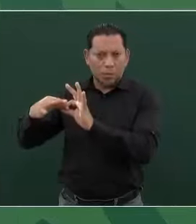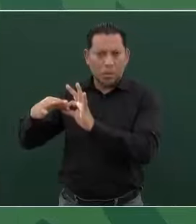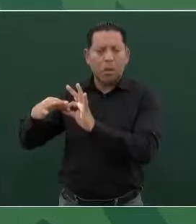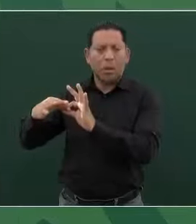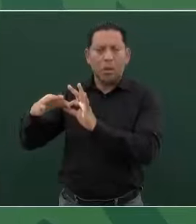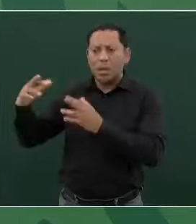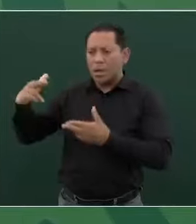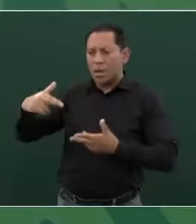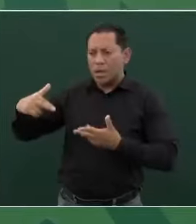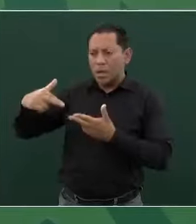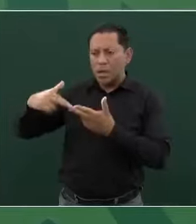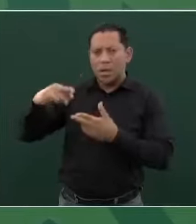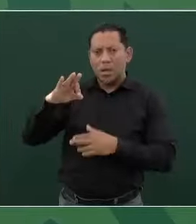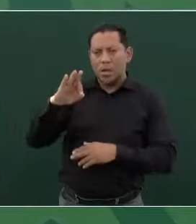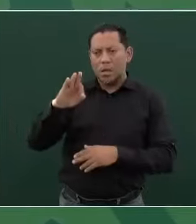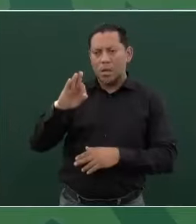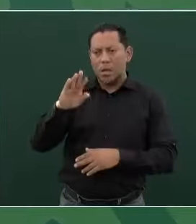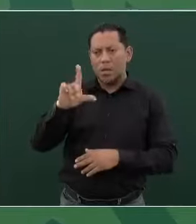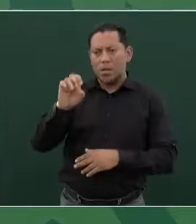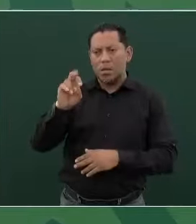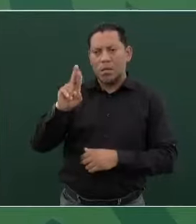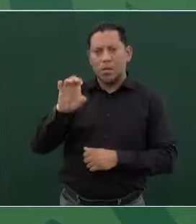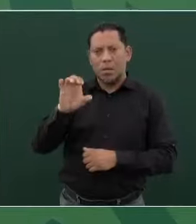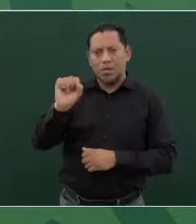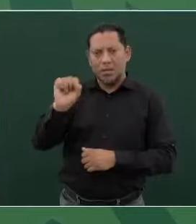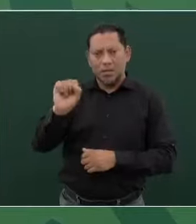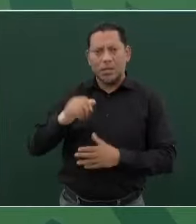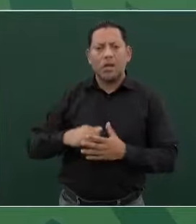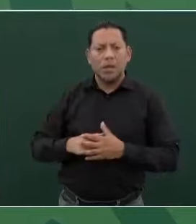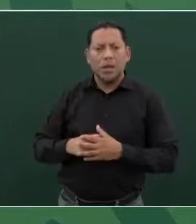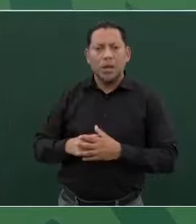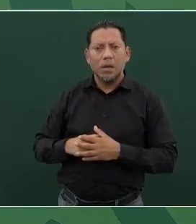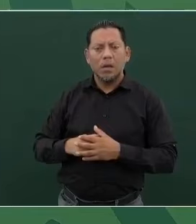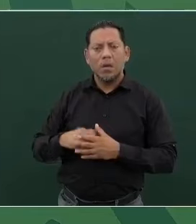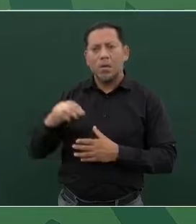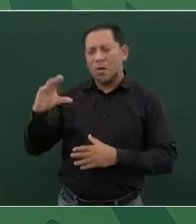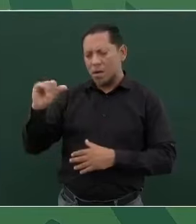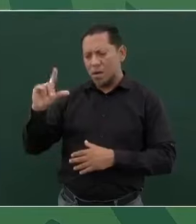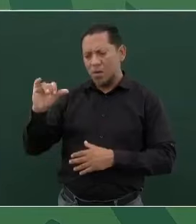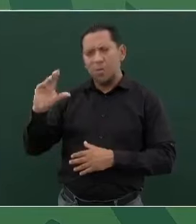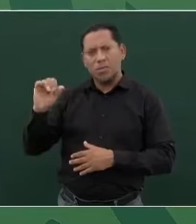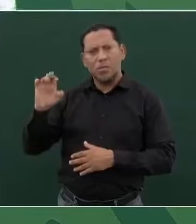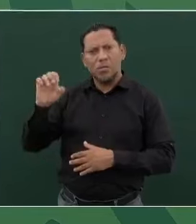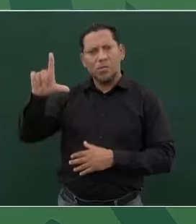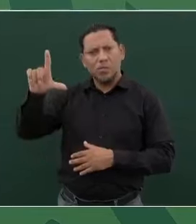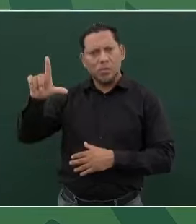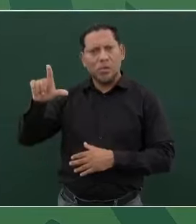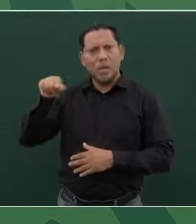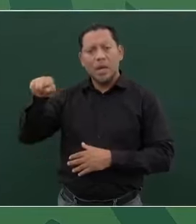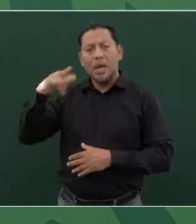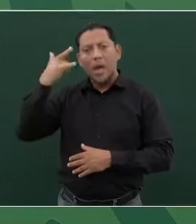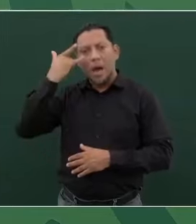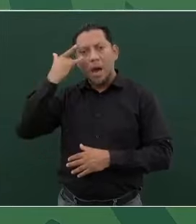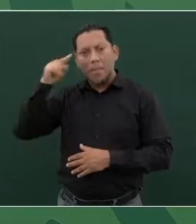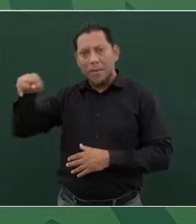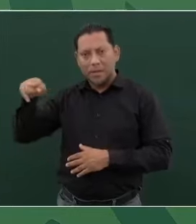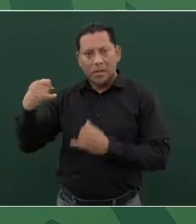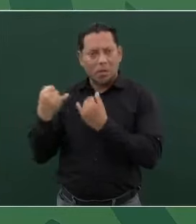región de Flores con Calakmul en Campeche,